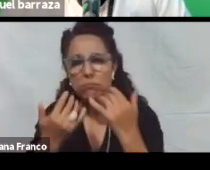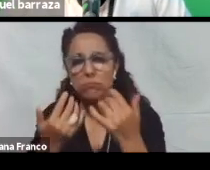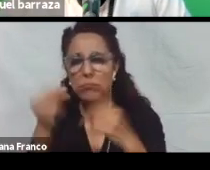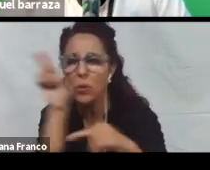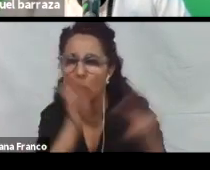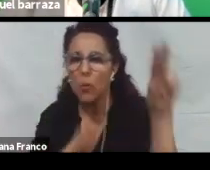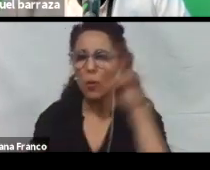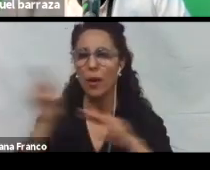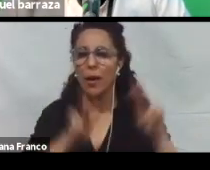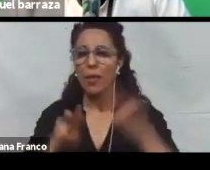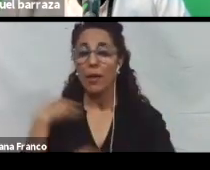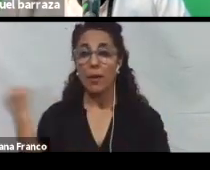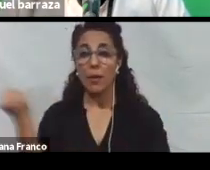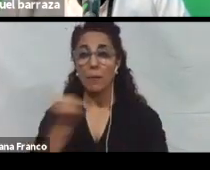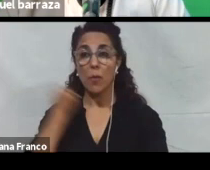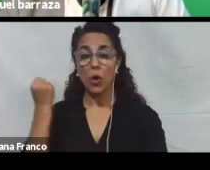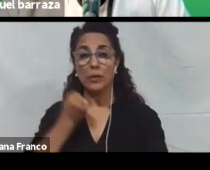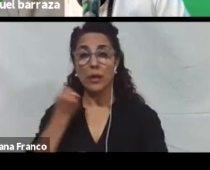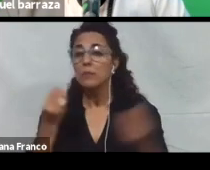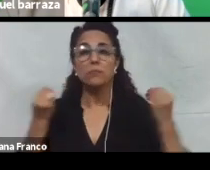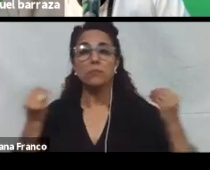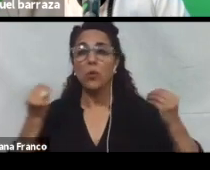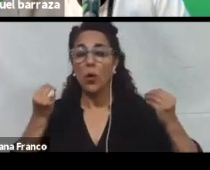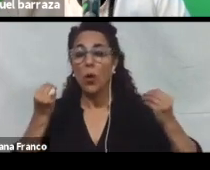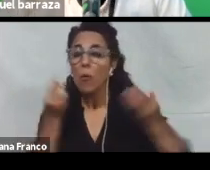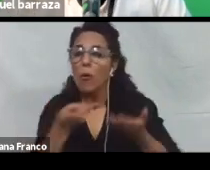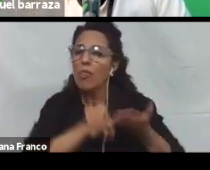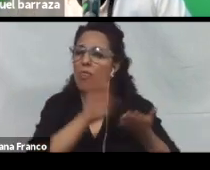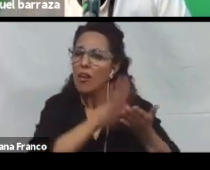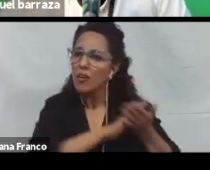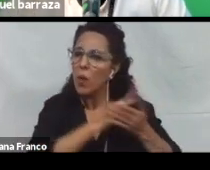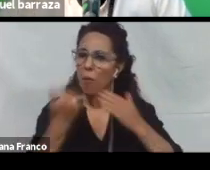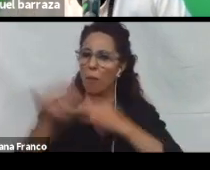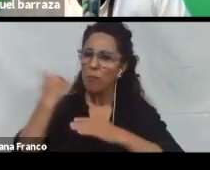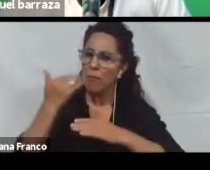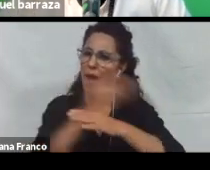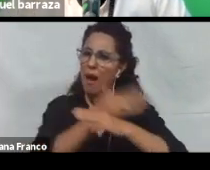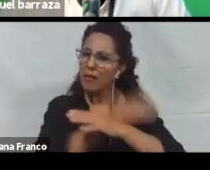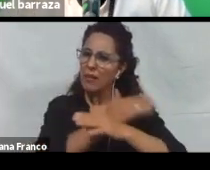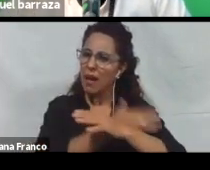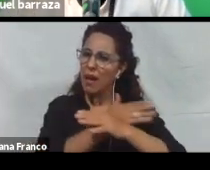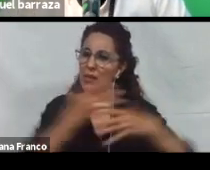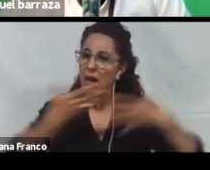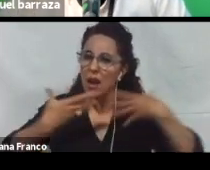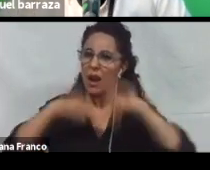Importante. Cómo rehacer o hacer. Si te confundiste, cómo volver atrás. Cómo recuperar lo que borraste.